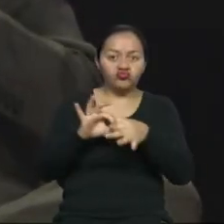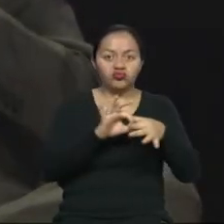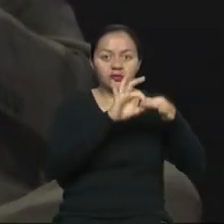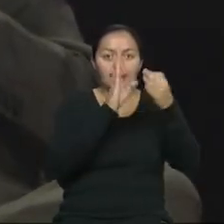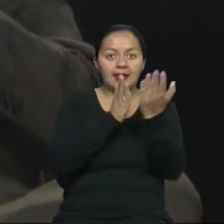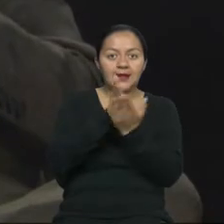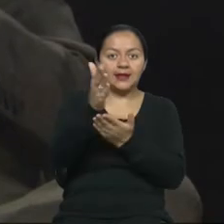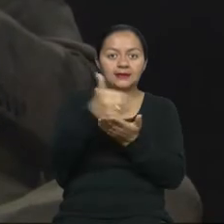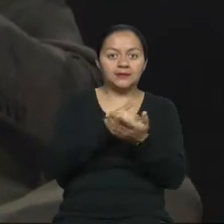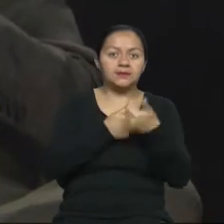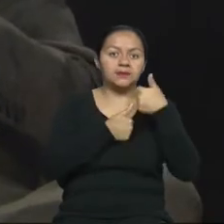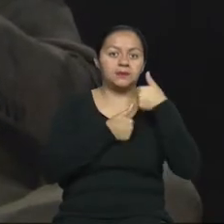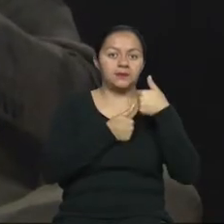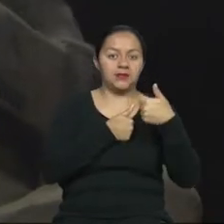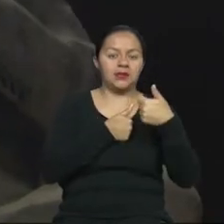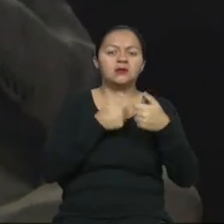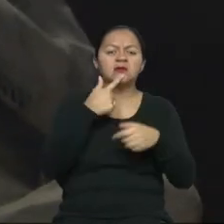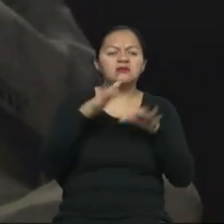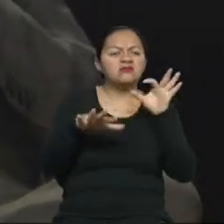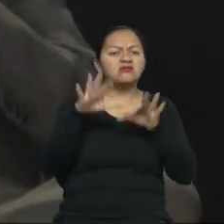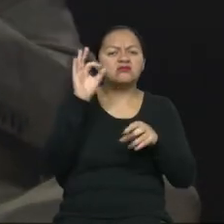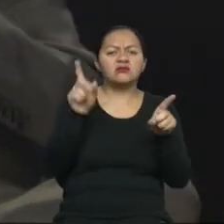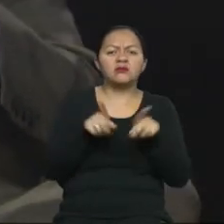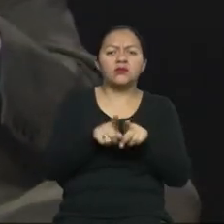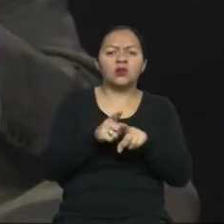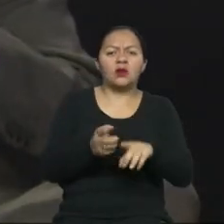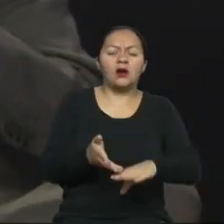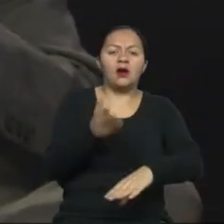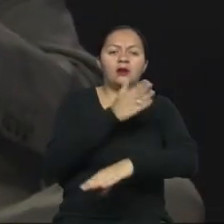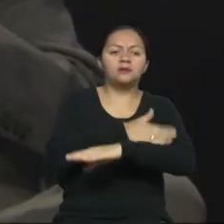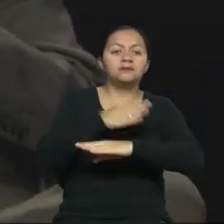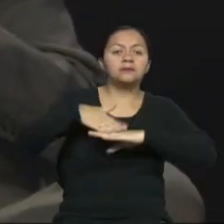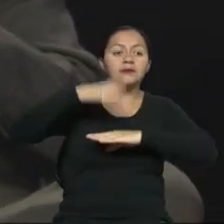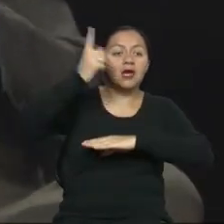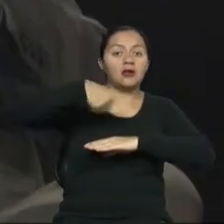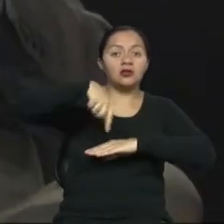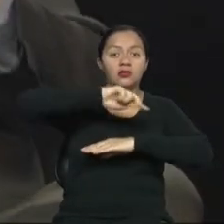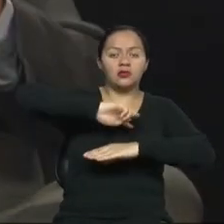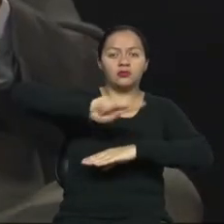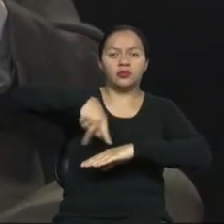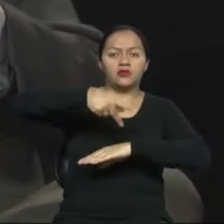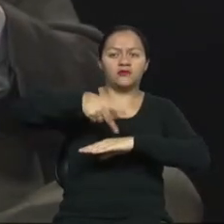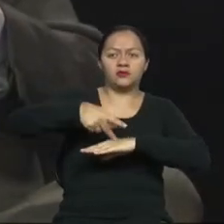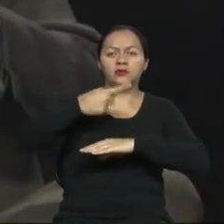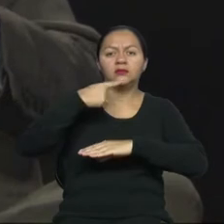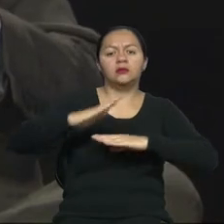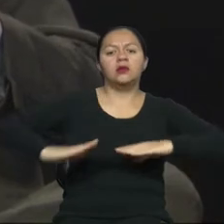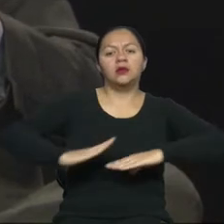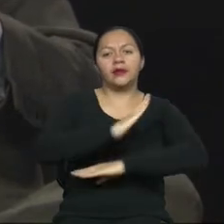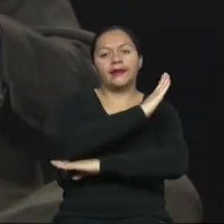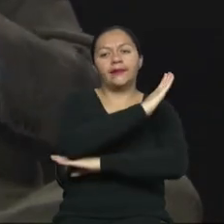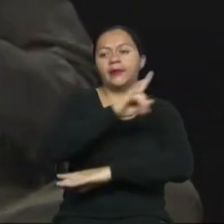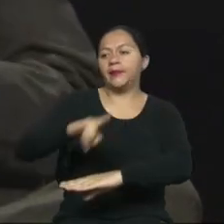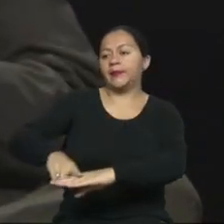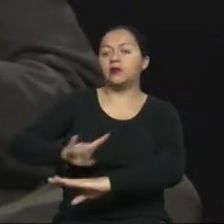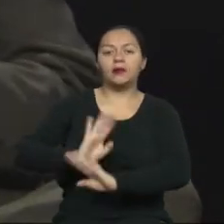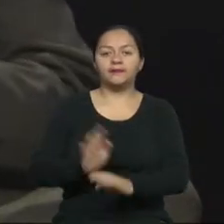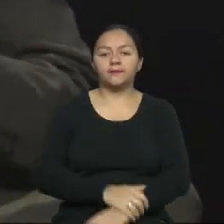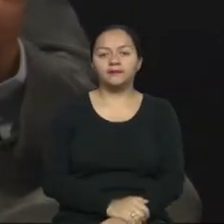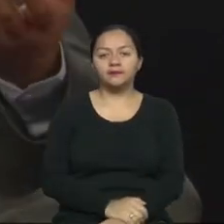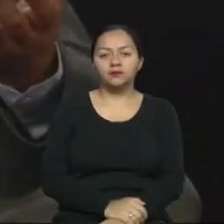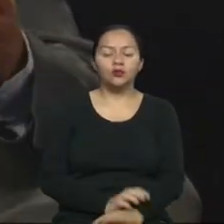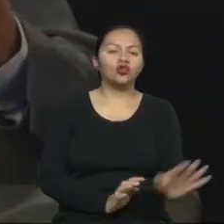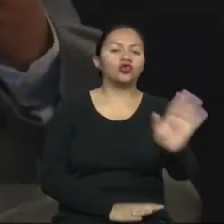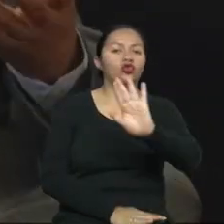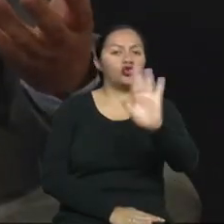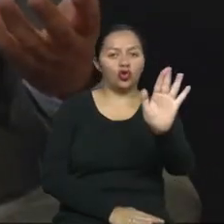que la accesibilidad no se conciba como lastimosamente la mayoría de profesionales lo hacen, una rampa y un baño, sino que